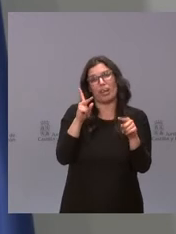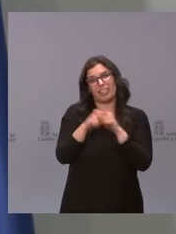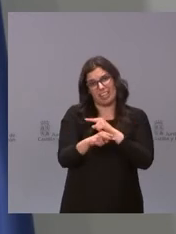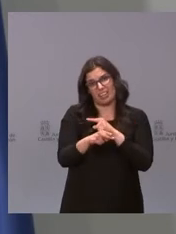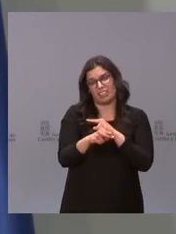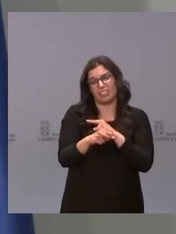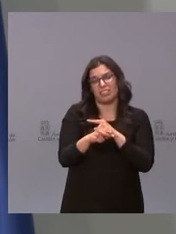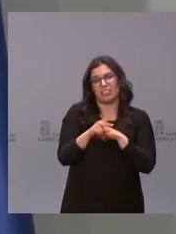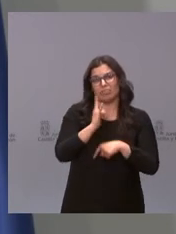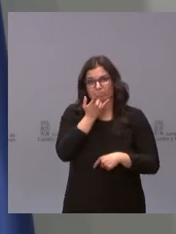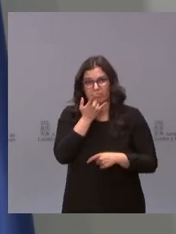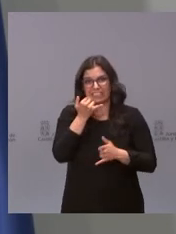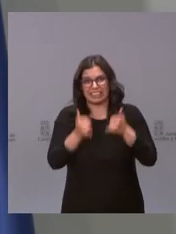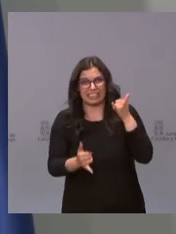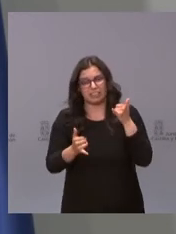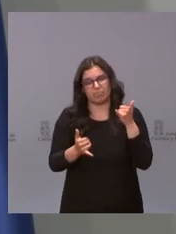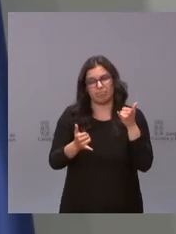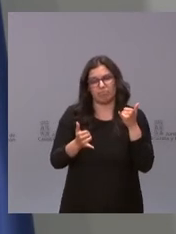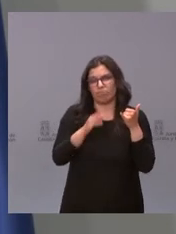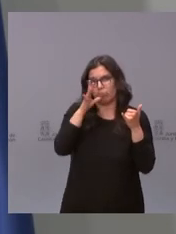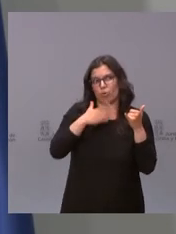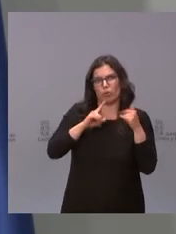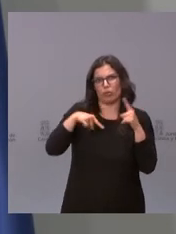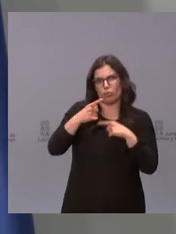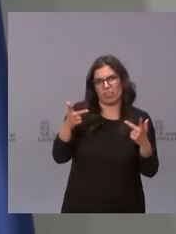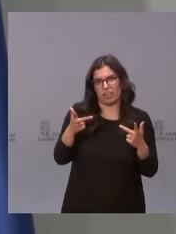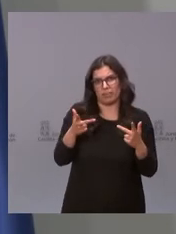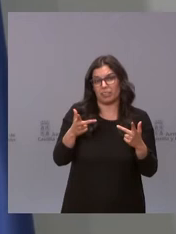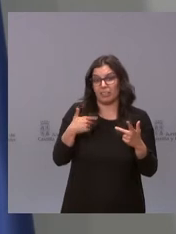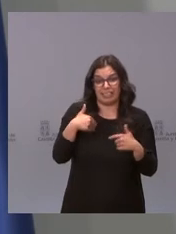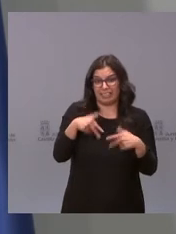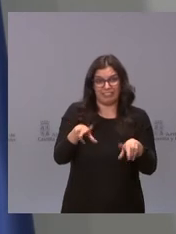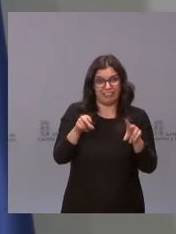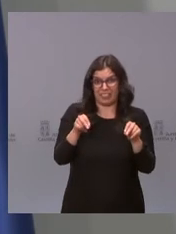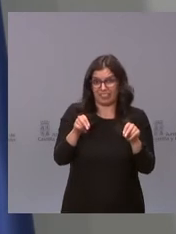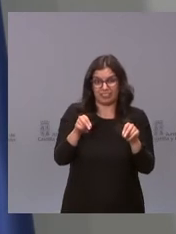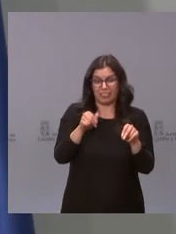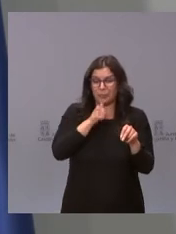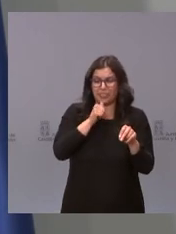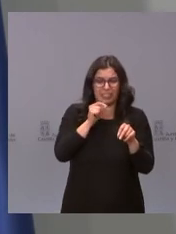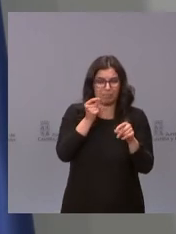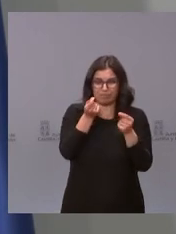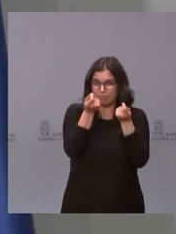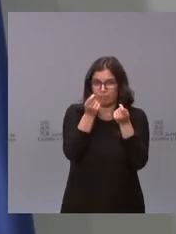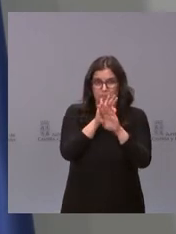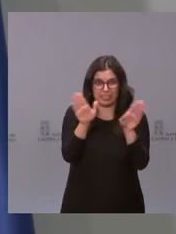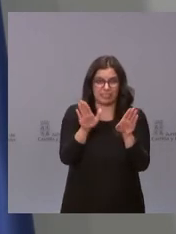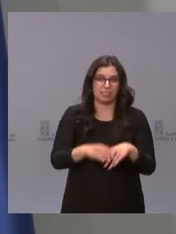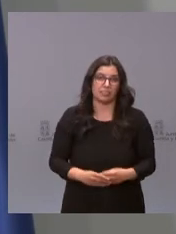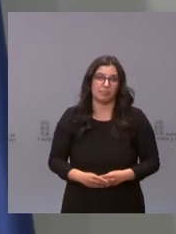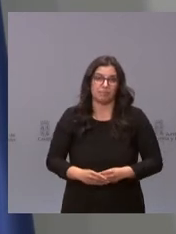errores, errores que pueden ser fatales. Así que nos queda muy poco, hay que aguantar un poco más, y